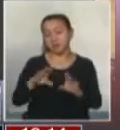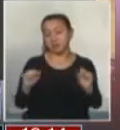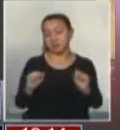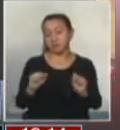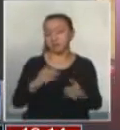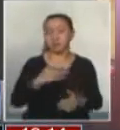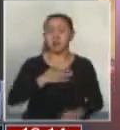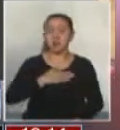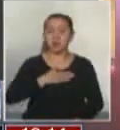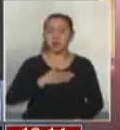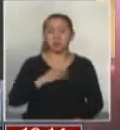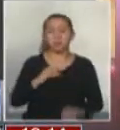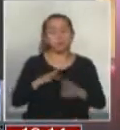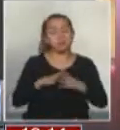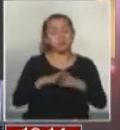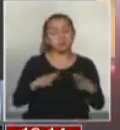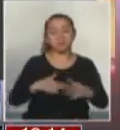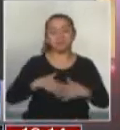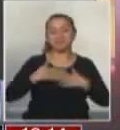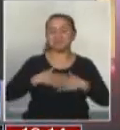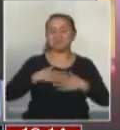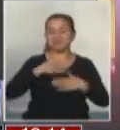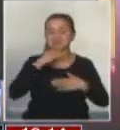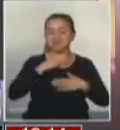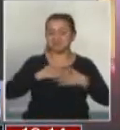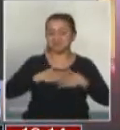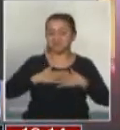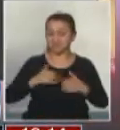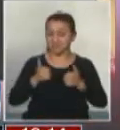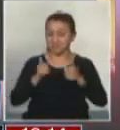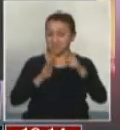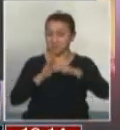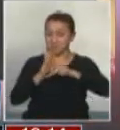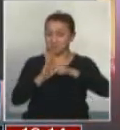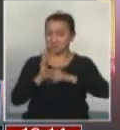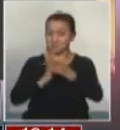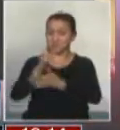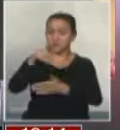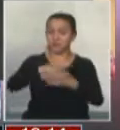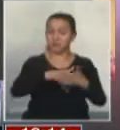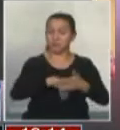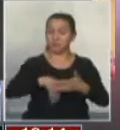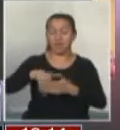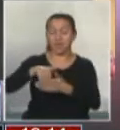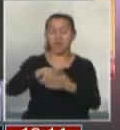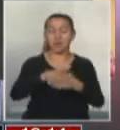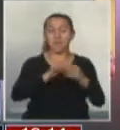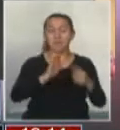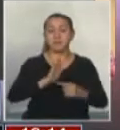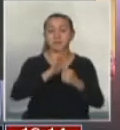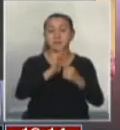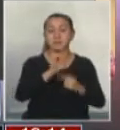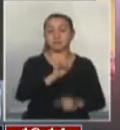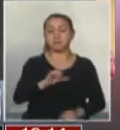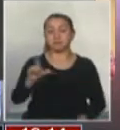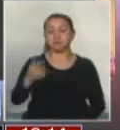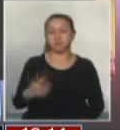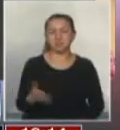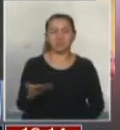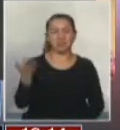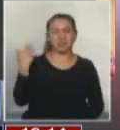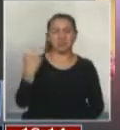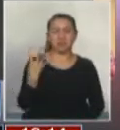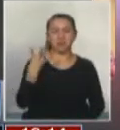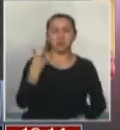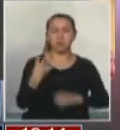para mí es una gran satisfacción que este proyecto se esté votando en particular. Presenté esta iniciativa hace ya casi